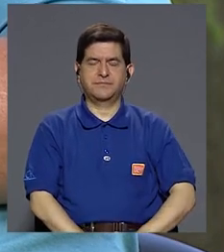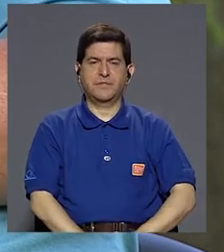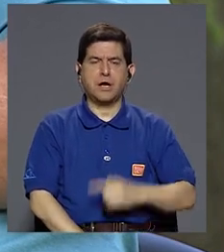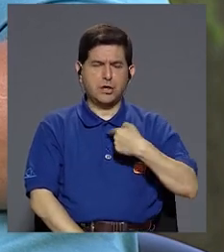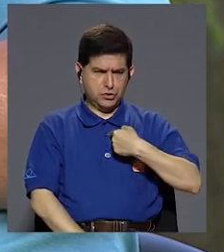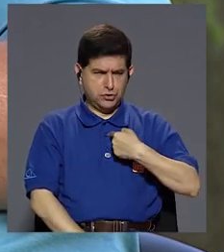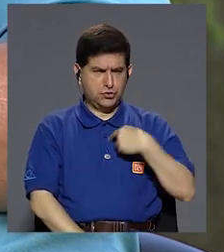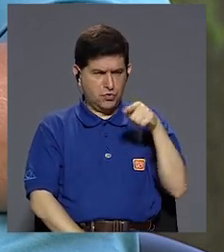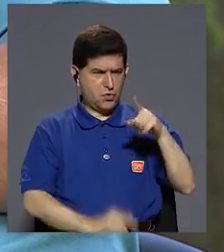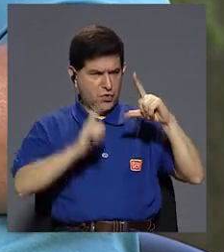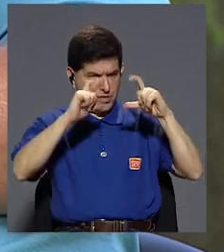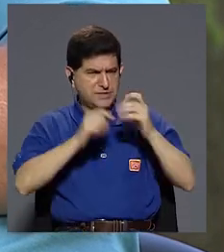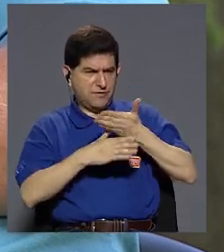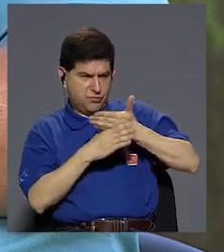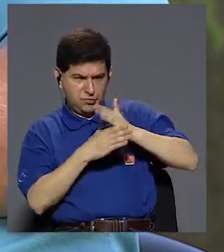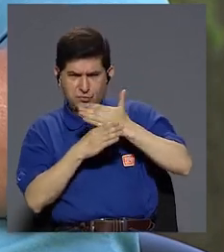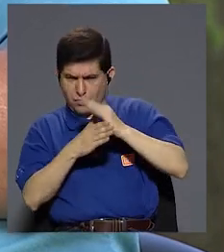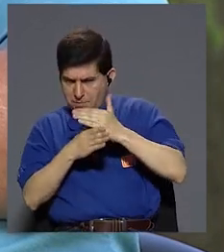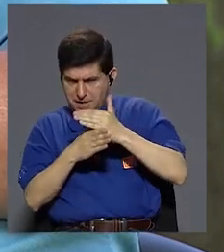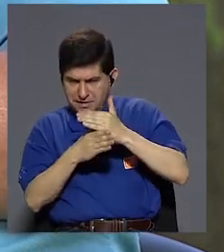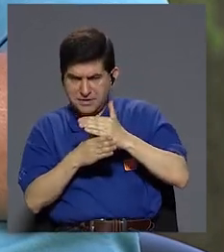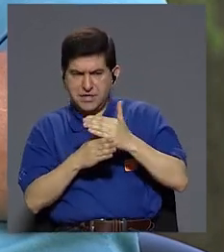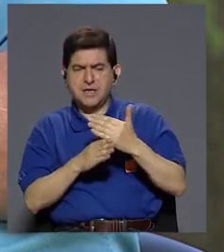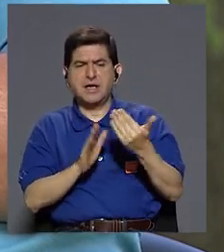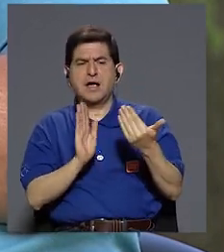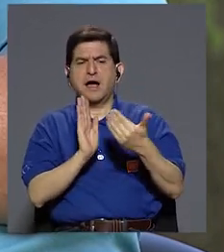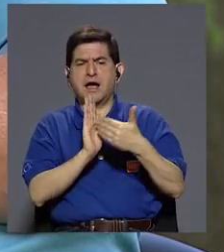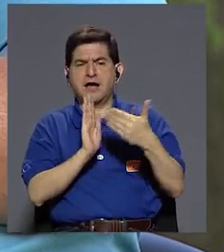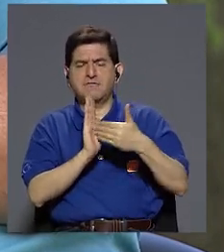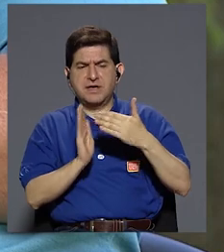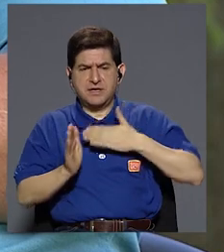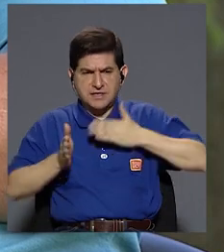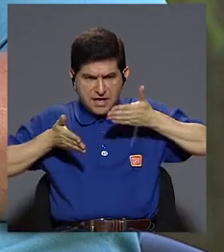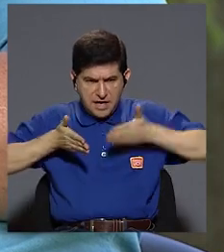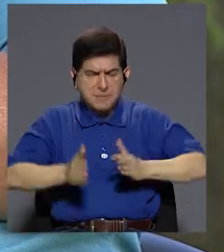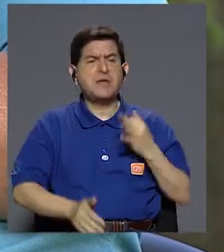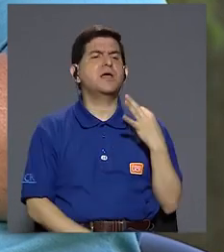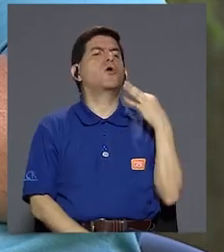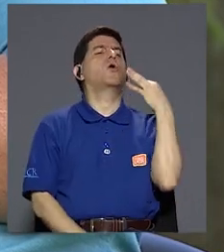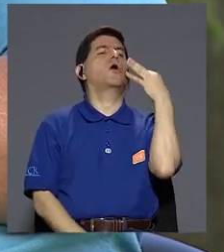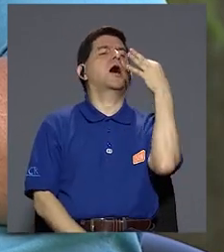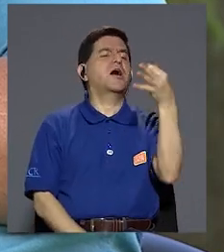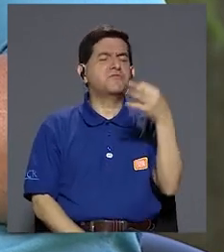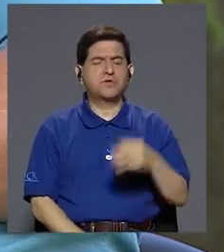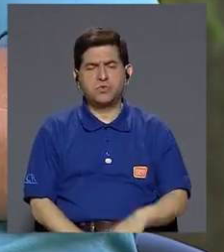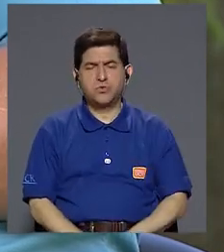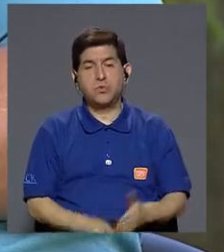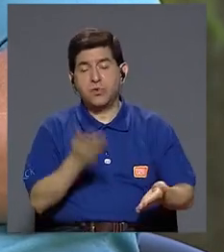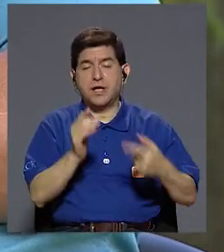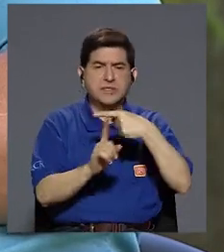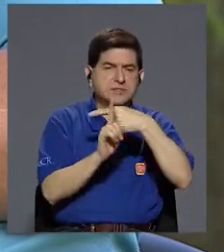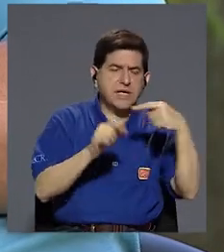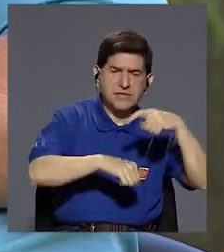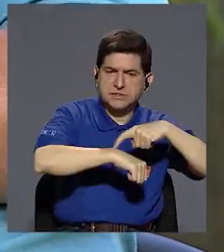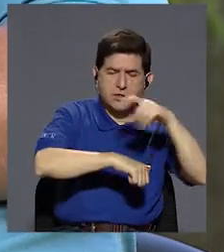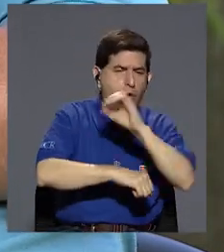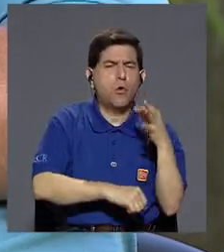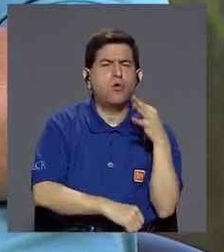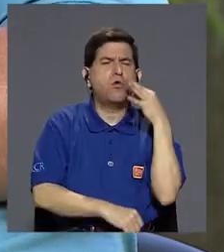si comparto esta fotografía, ¿podría afectarle a mi hijo en un futuro a mediano o a largo plazo?